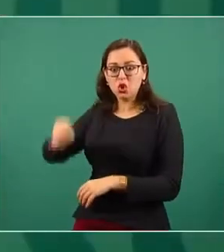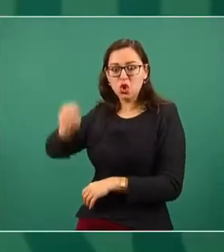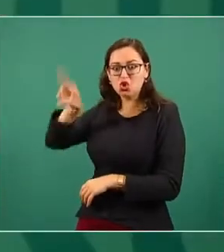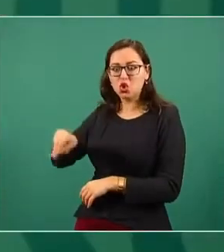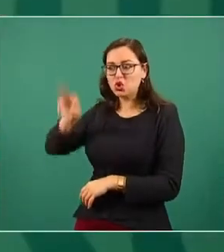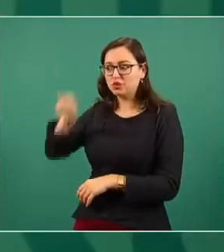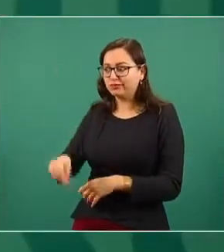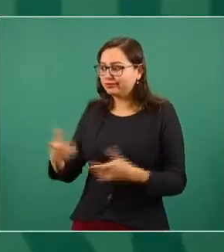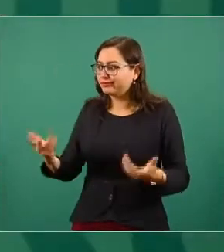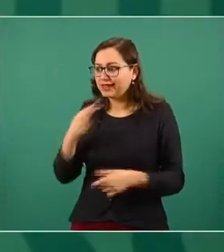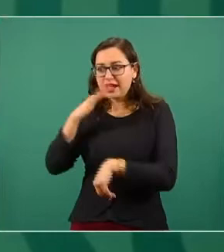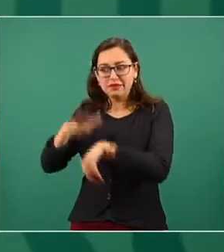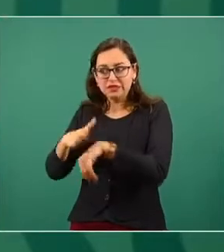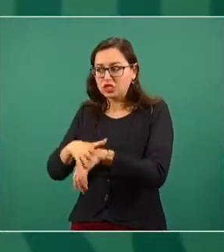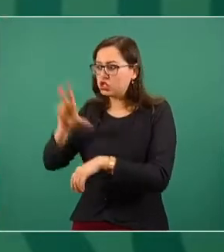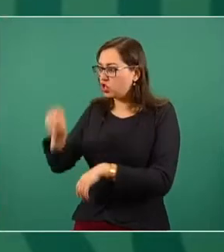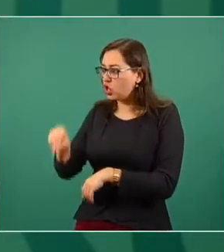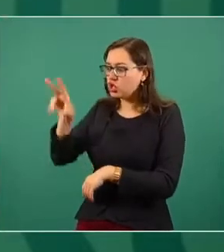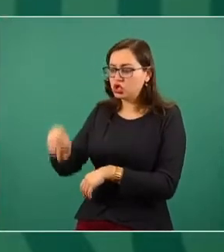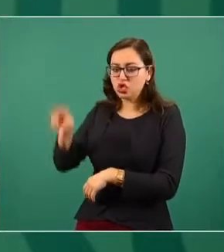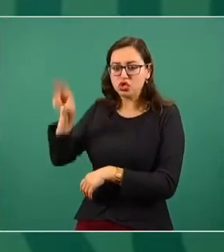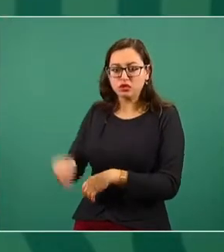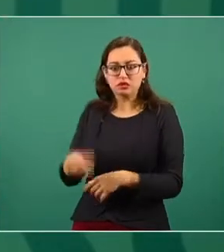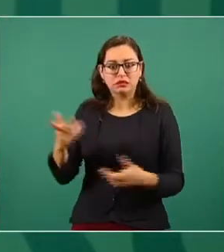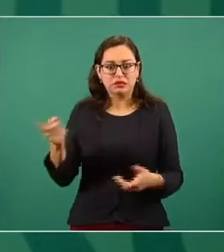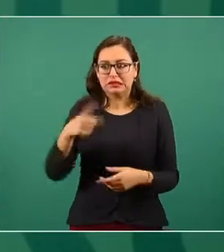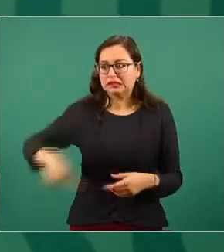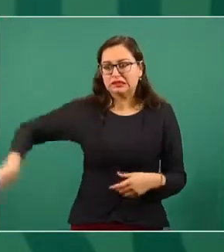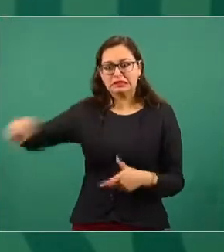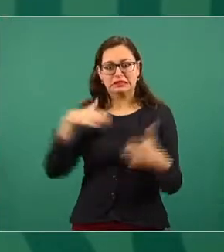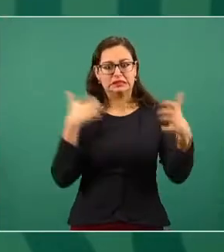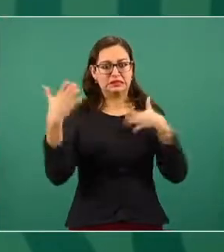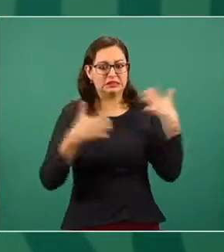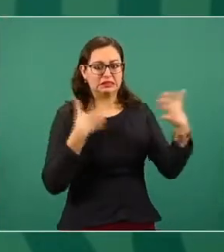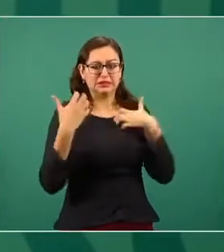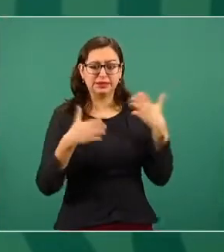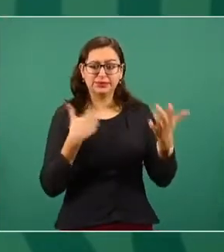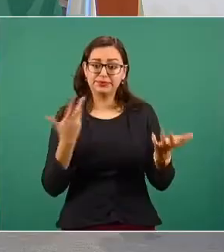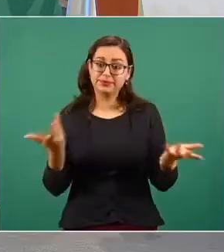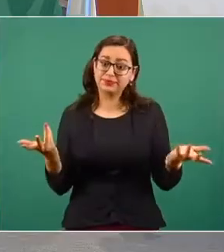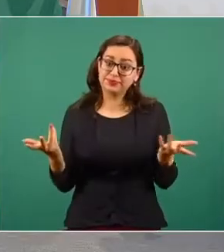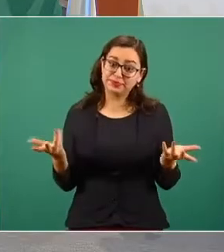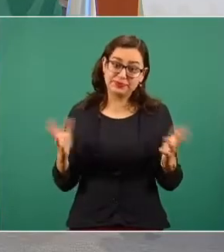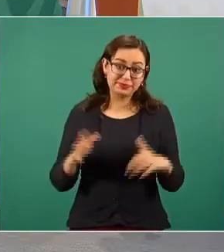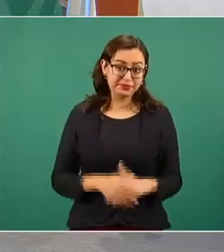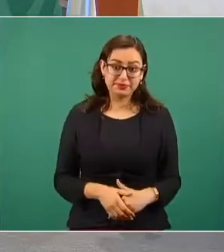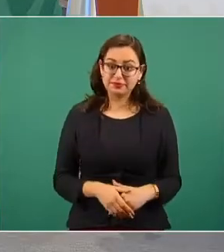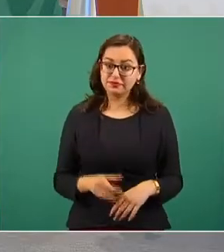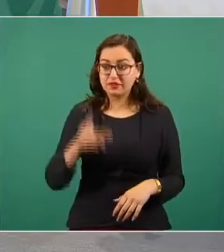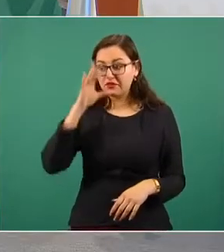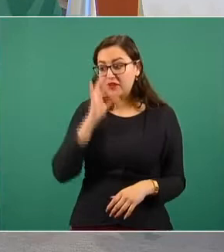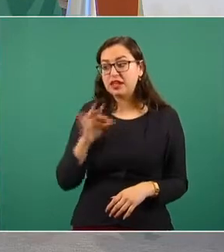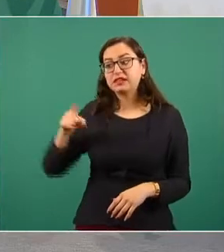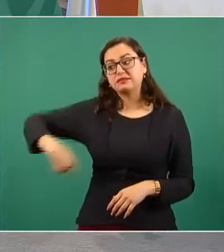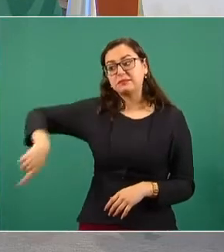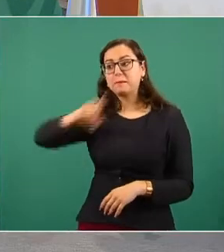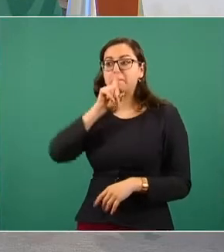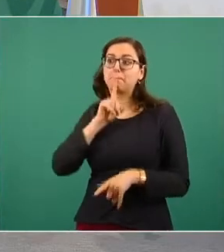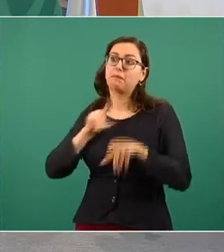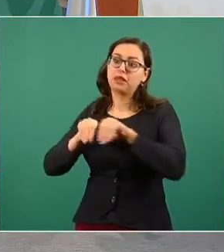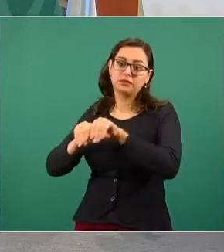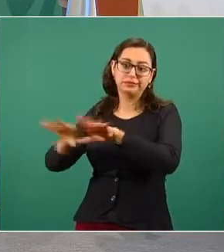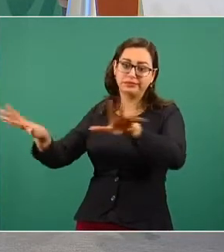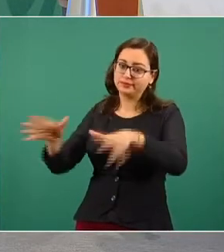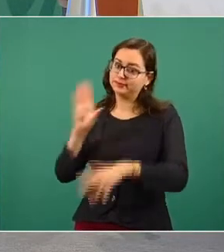que la CURP no era válida para este momento. Entonces, ahí es donde nos ayudan mucho los medios de comunicación a difundir la información